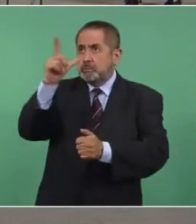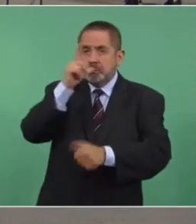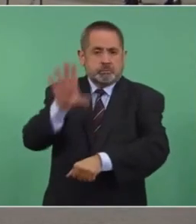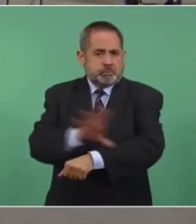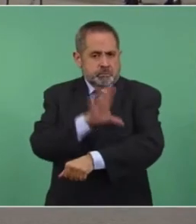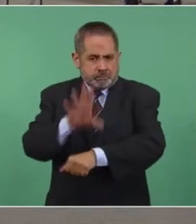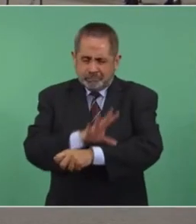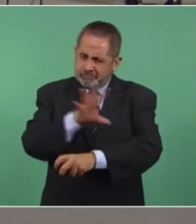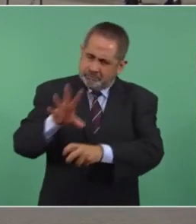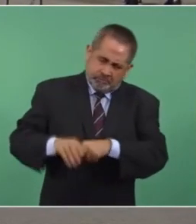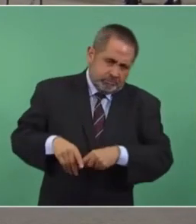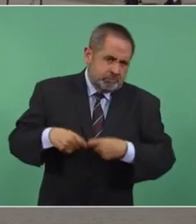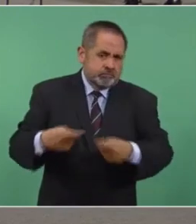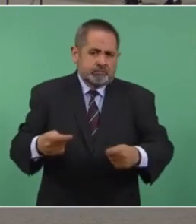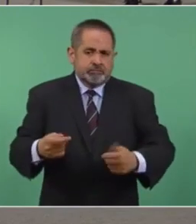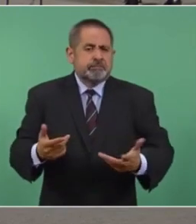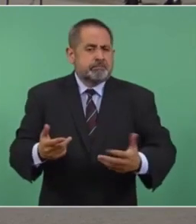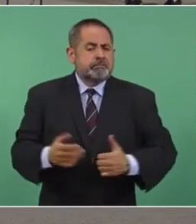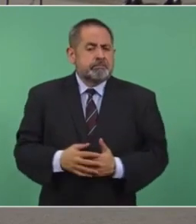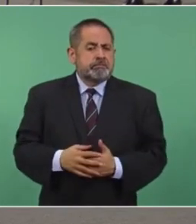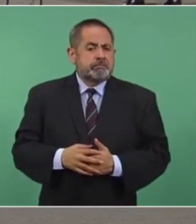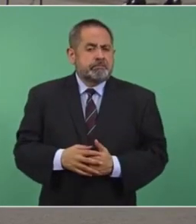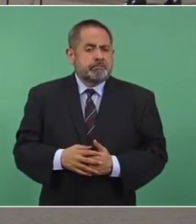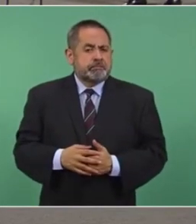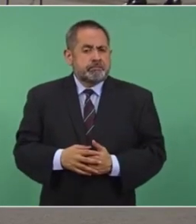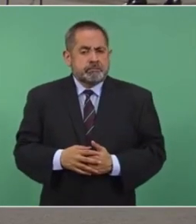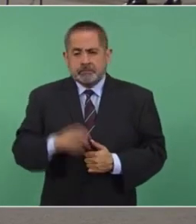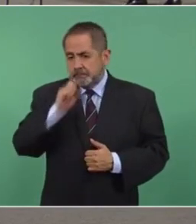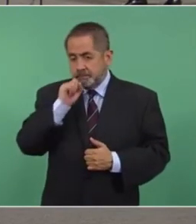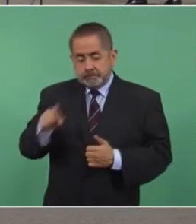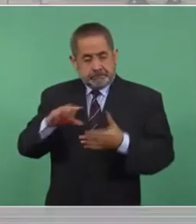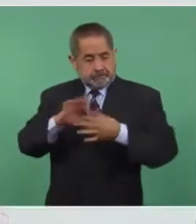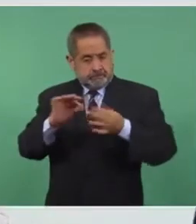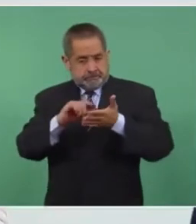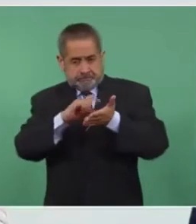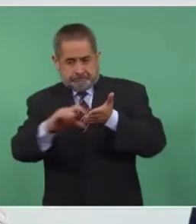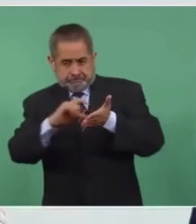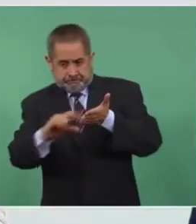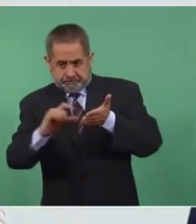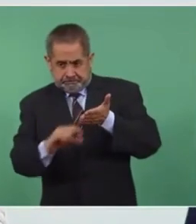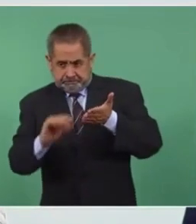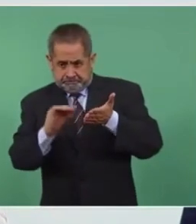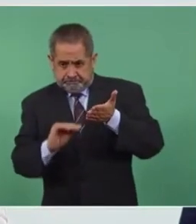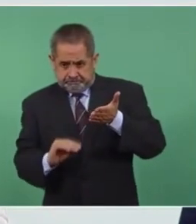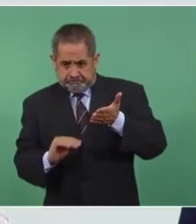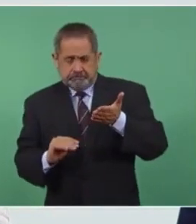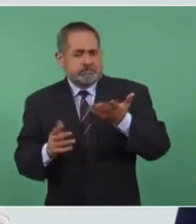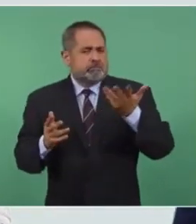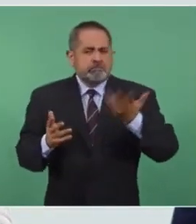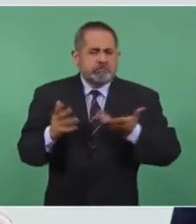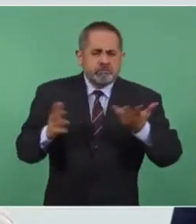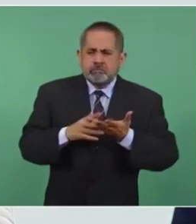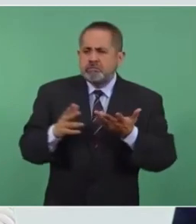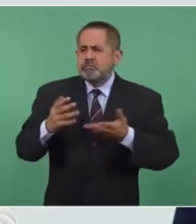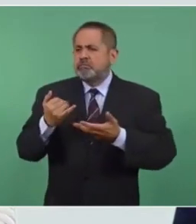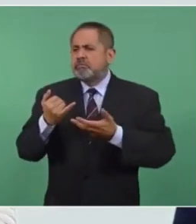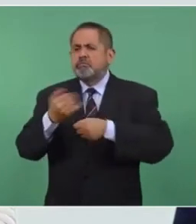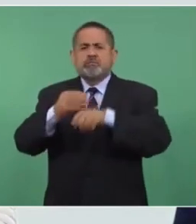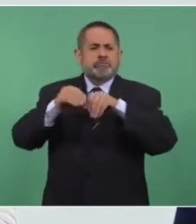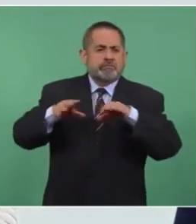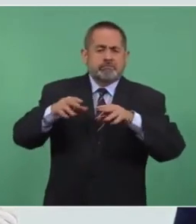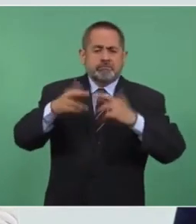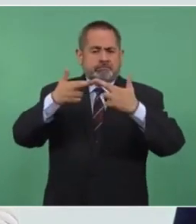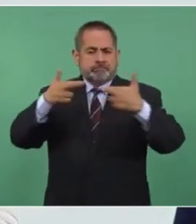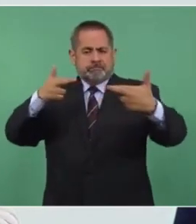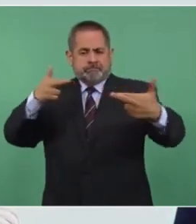también se menciona dentro de los transitorios cómo se va a garantizar el despacho. El